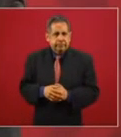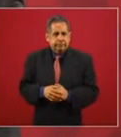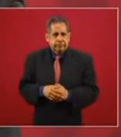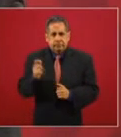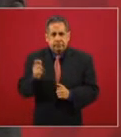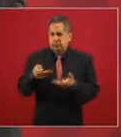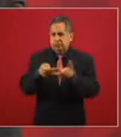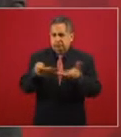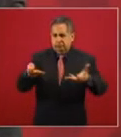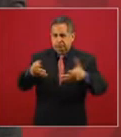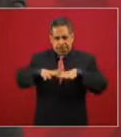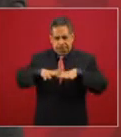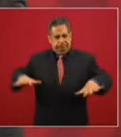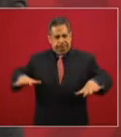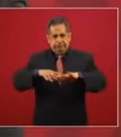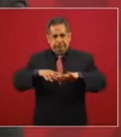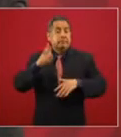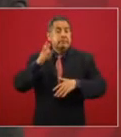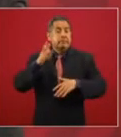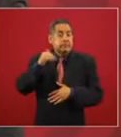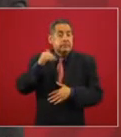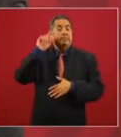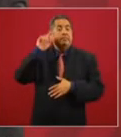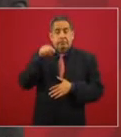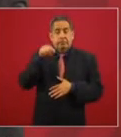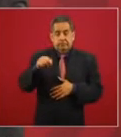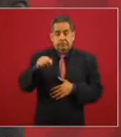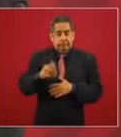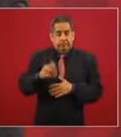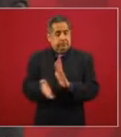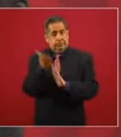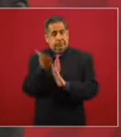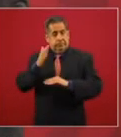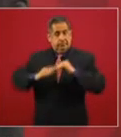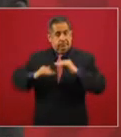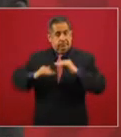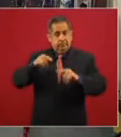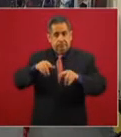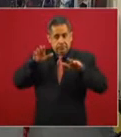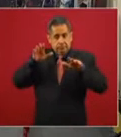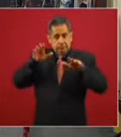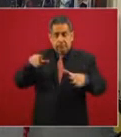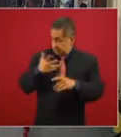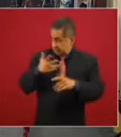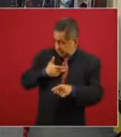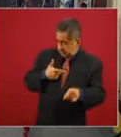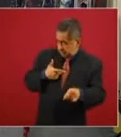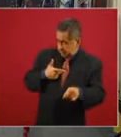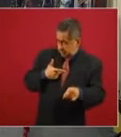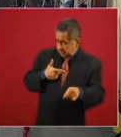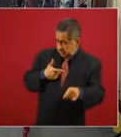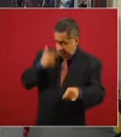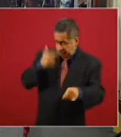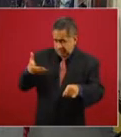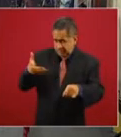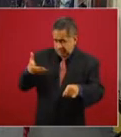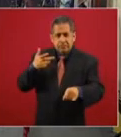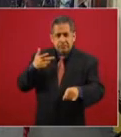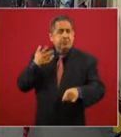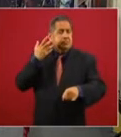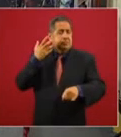terreno donde se iba a construir lo tienen donde se iba a construir